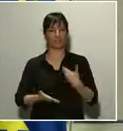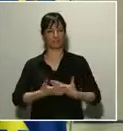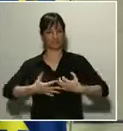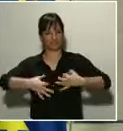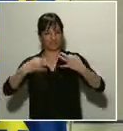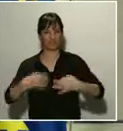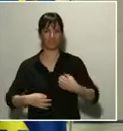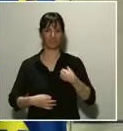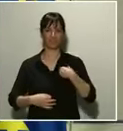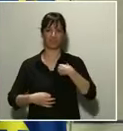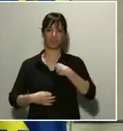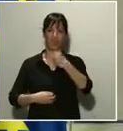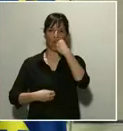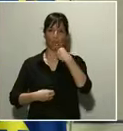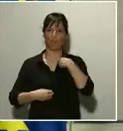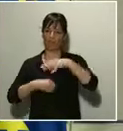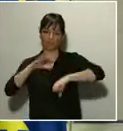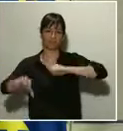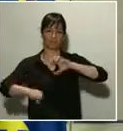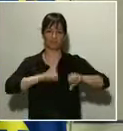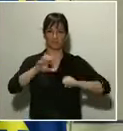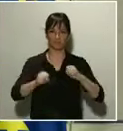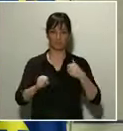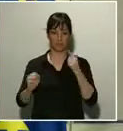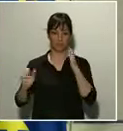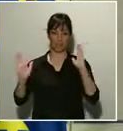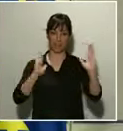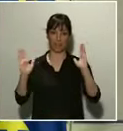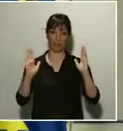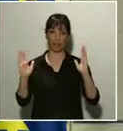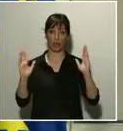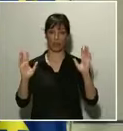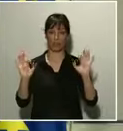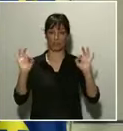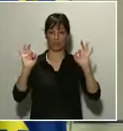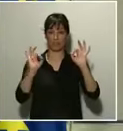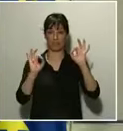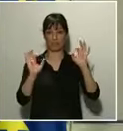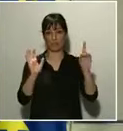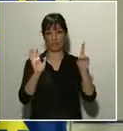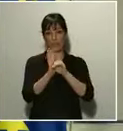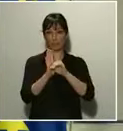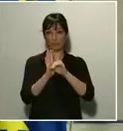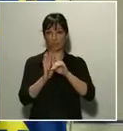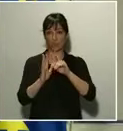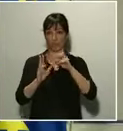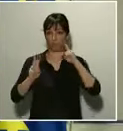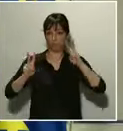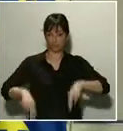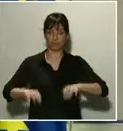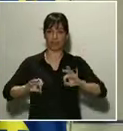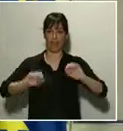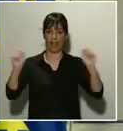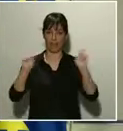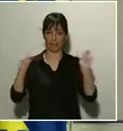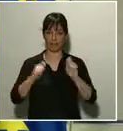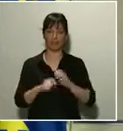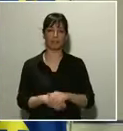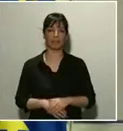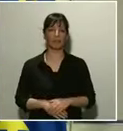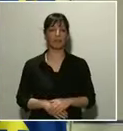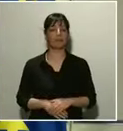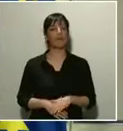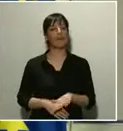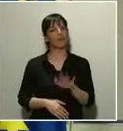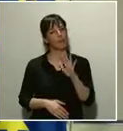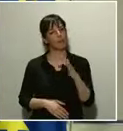alimentario en todo este periodo de decreto de vigencia del decreto de alarma. Pero no sería justo dejar de mencionar a